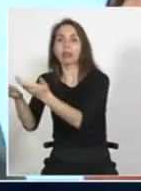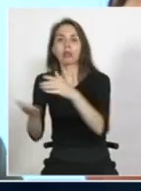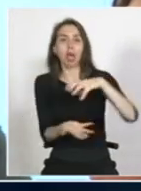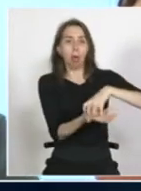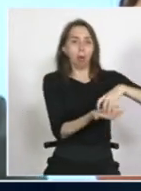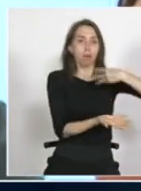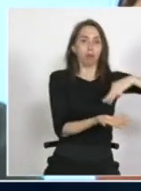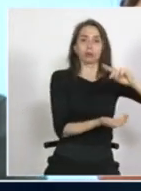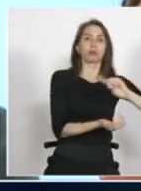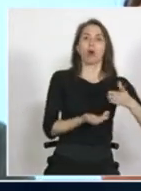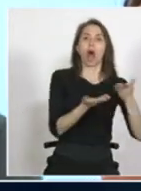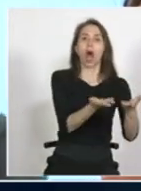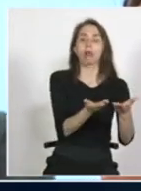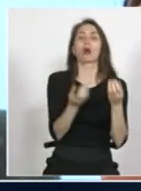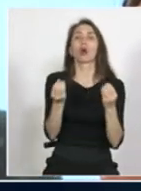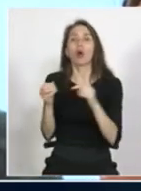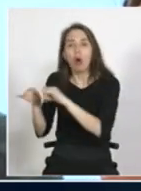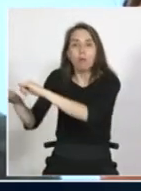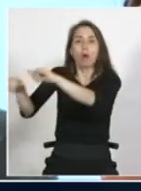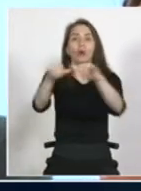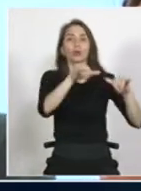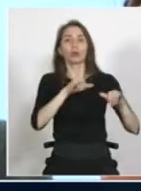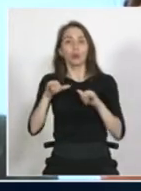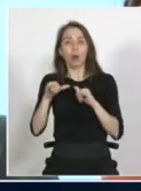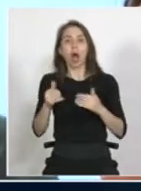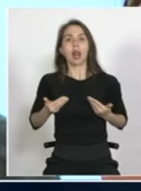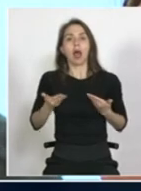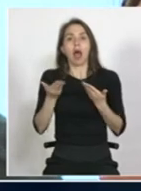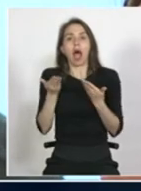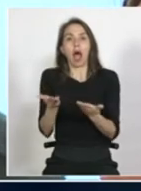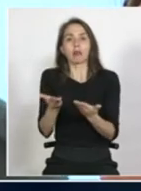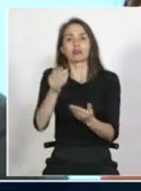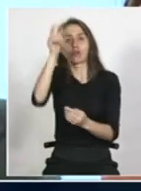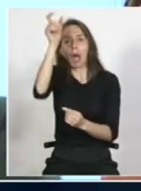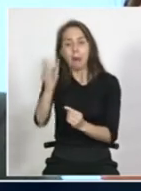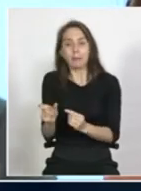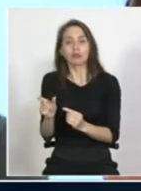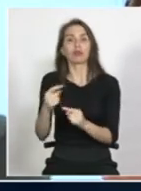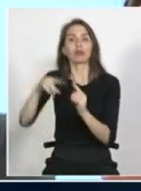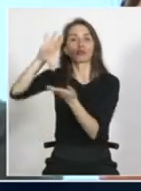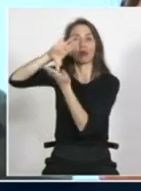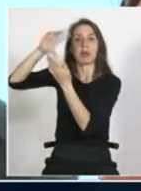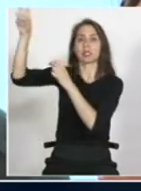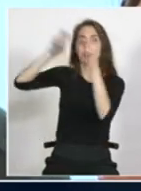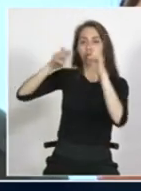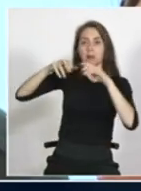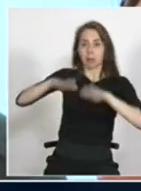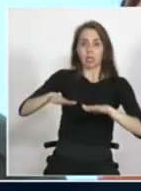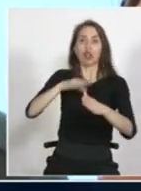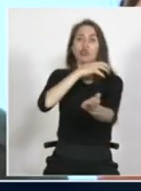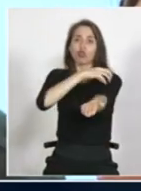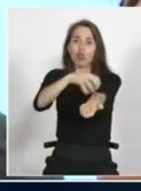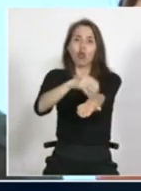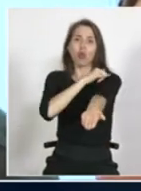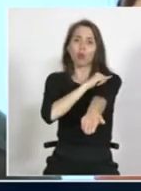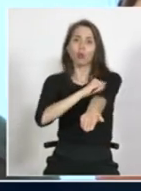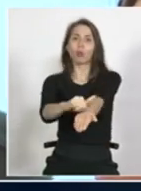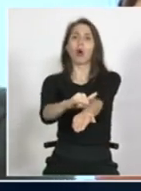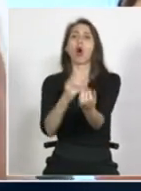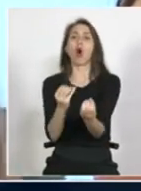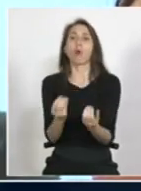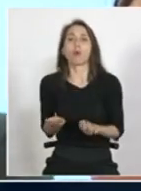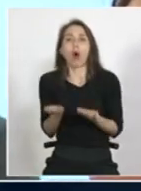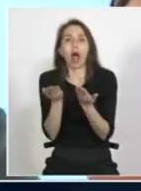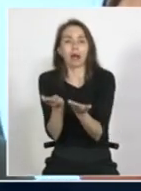sistematizar y estandarizar la atención a la persona migrante en la comuna en el país a lo largo del país así que más bien